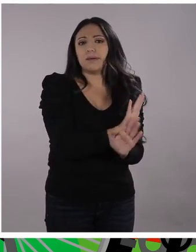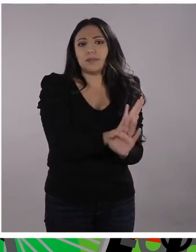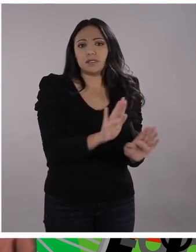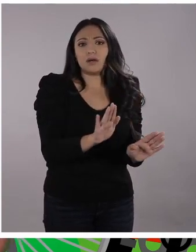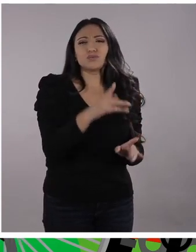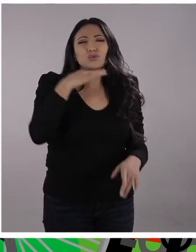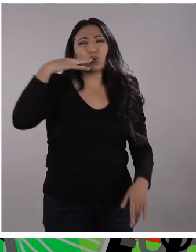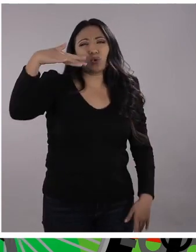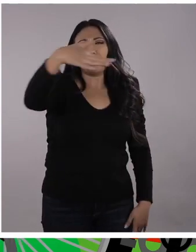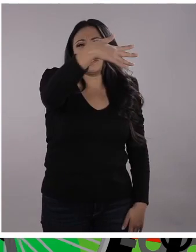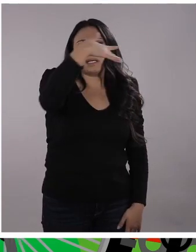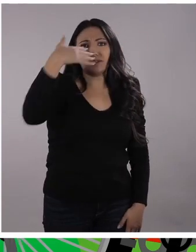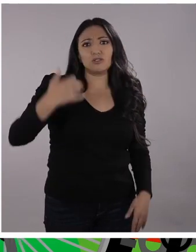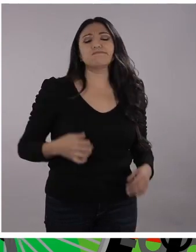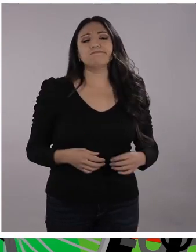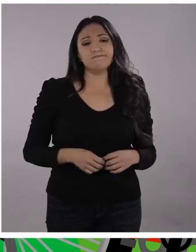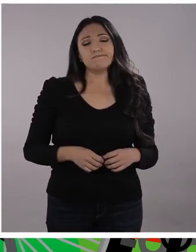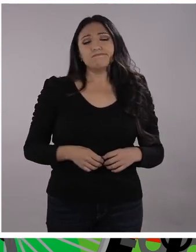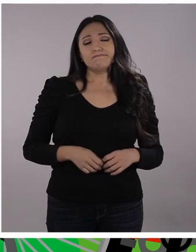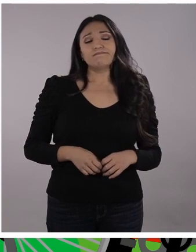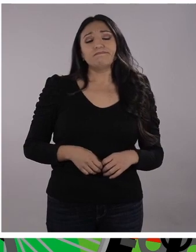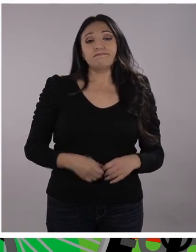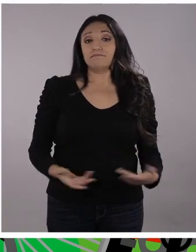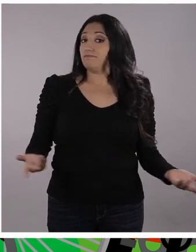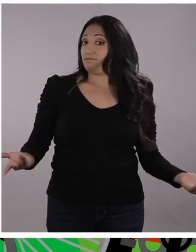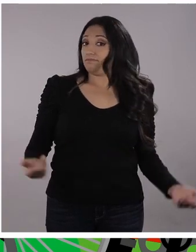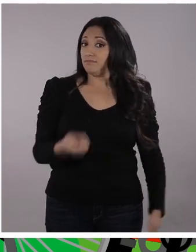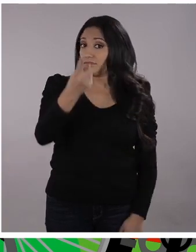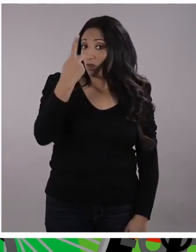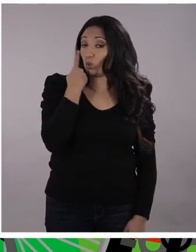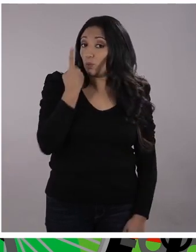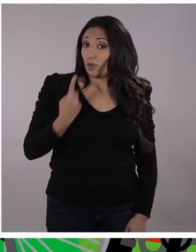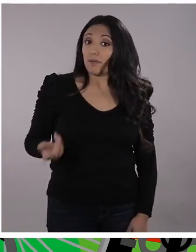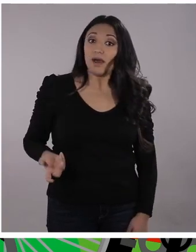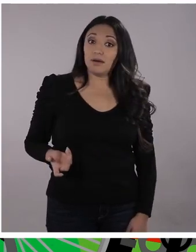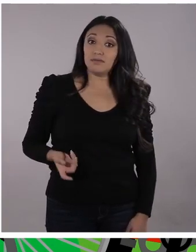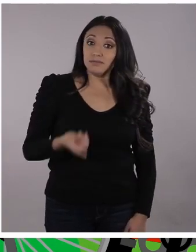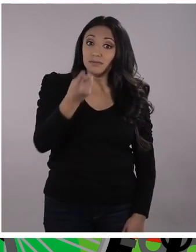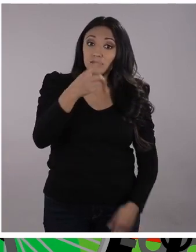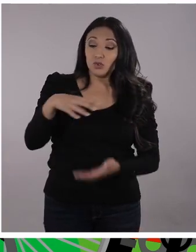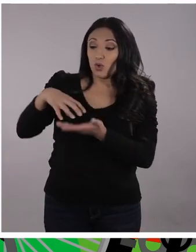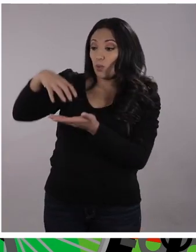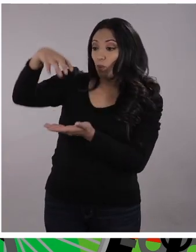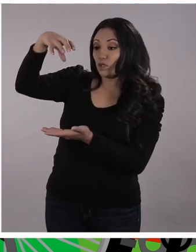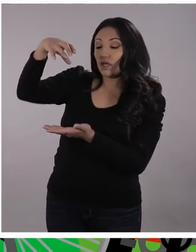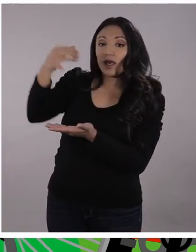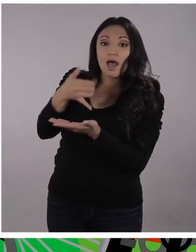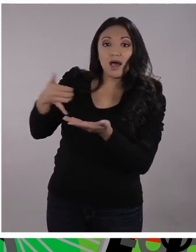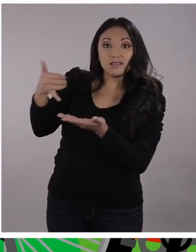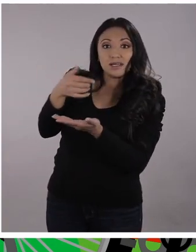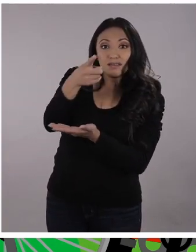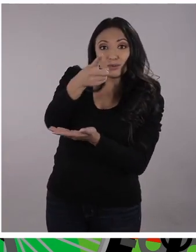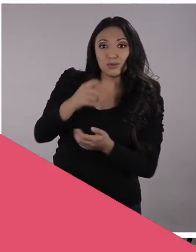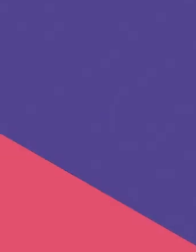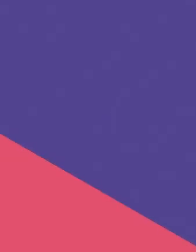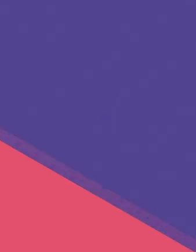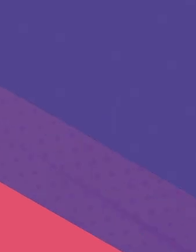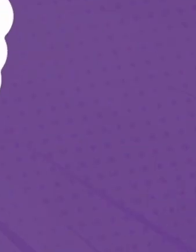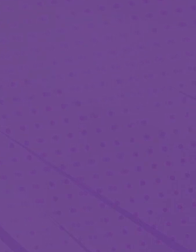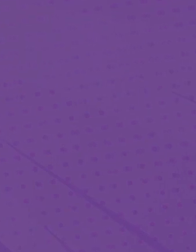evitamos contaminar el medio ambiente. Así que haz la prueba. Haz tu botellita de aceite usado en casa.